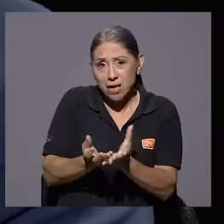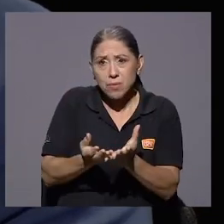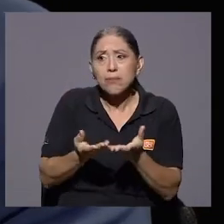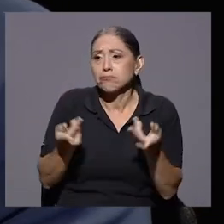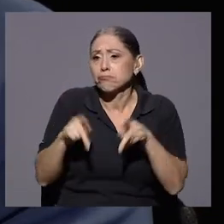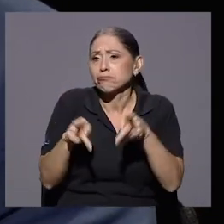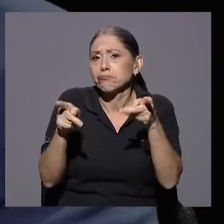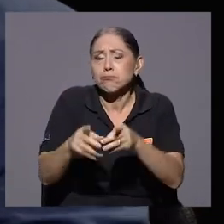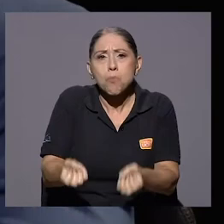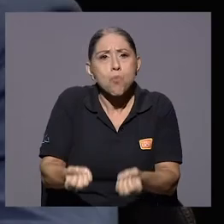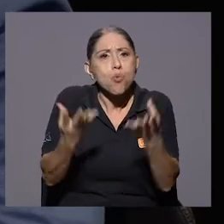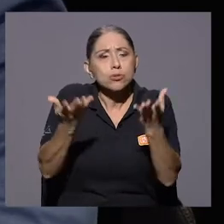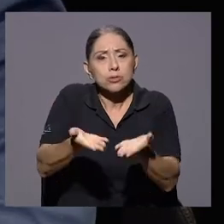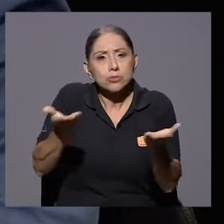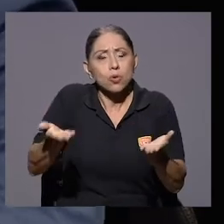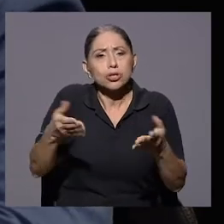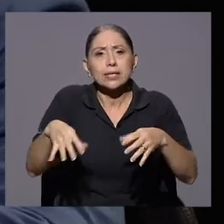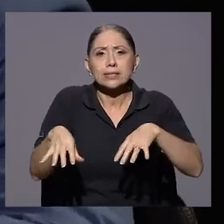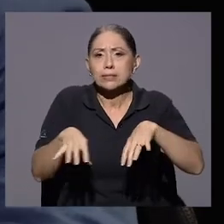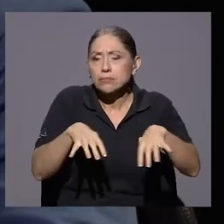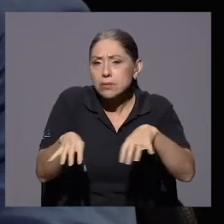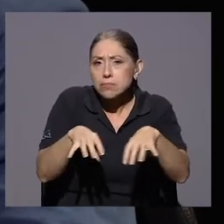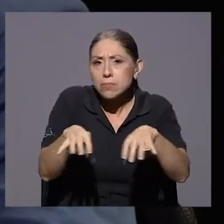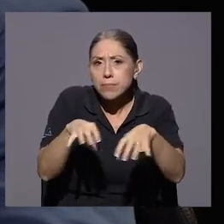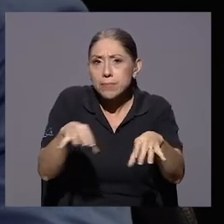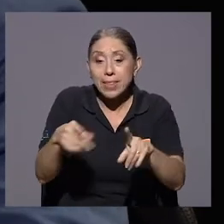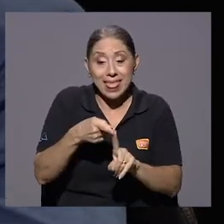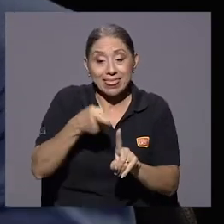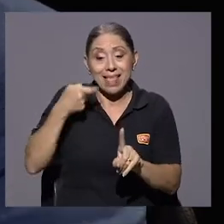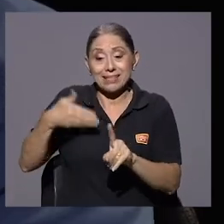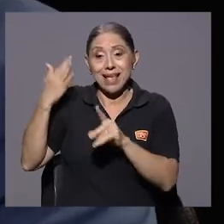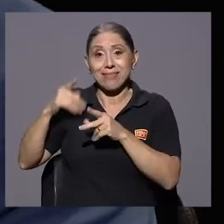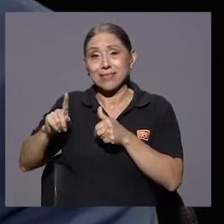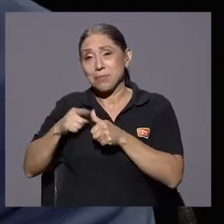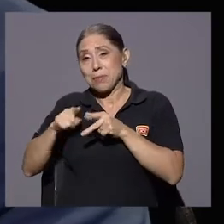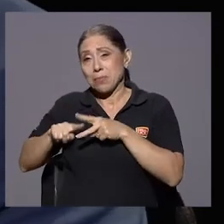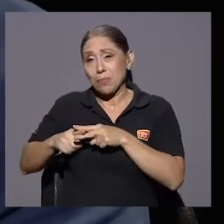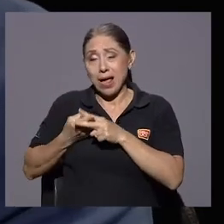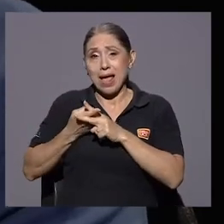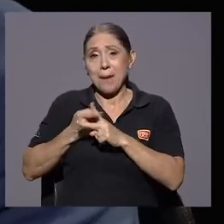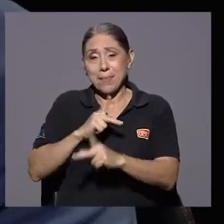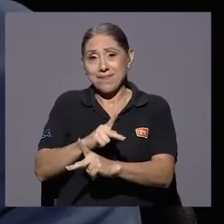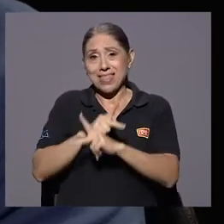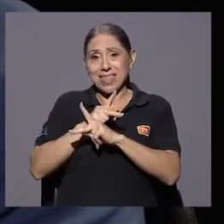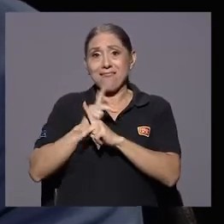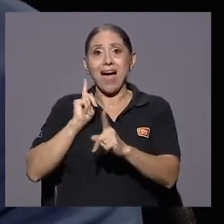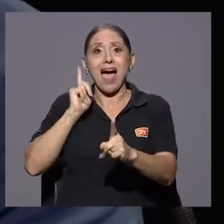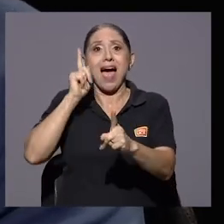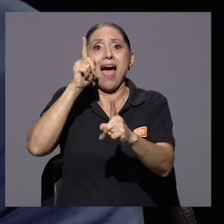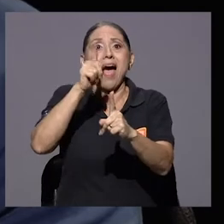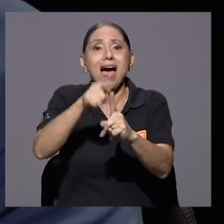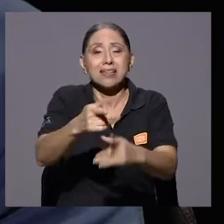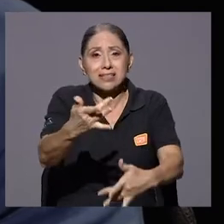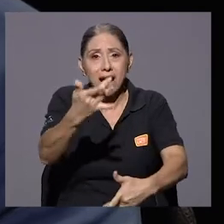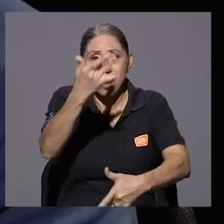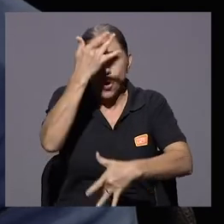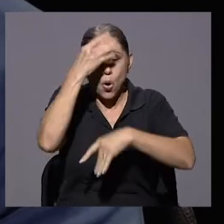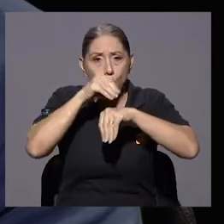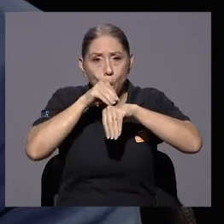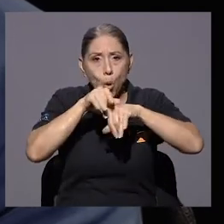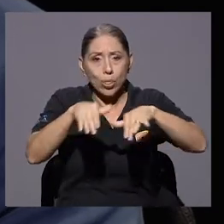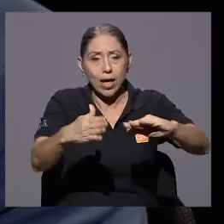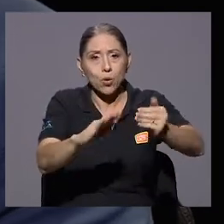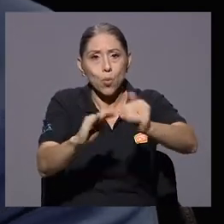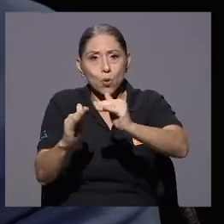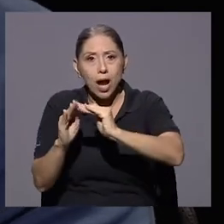dinámico, desde la fase preventiva hasta llegar al contagio comunitario. Sí, todos los días aprendíamos de ello. Es una realidad.